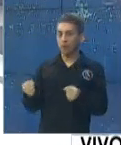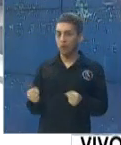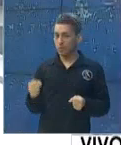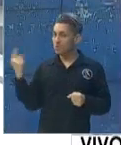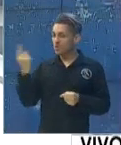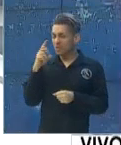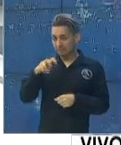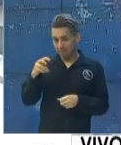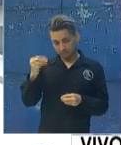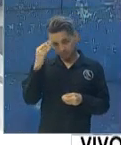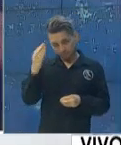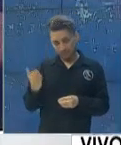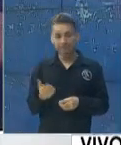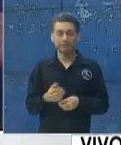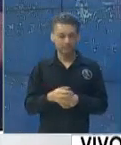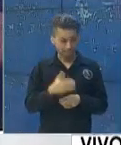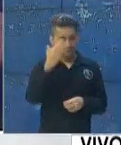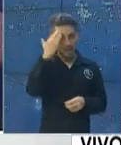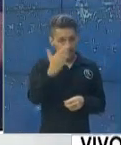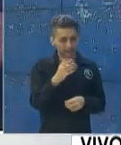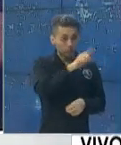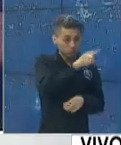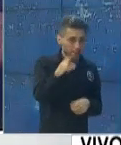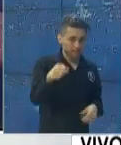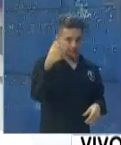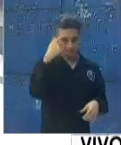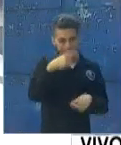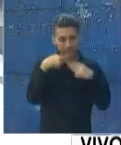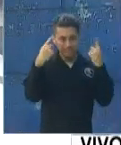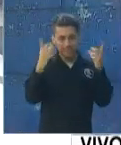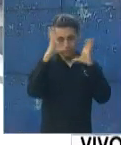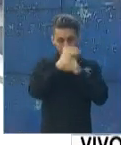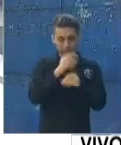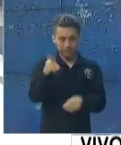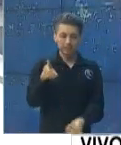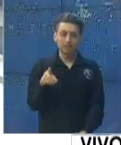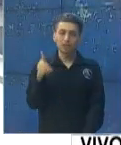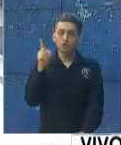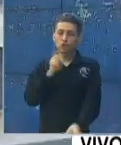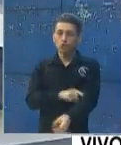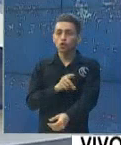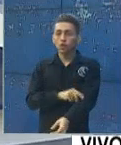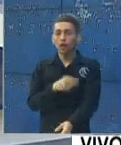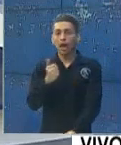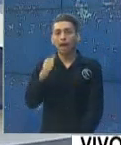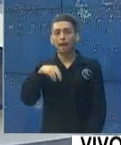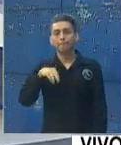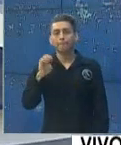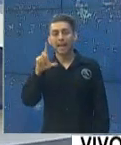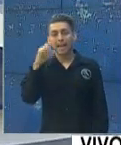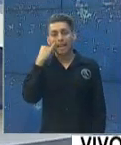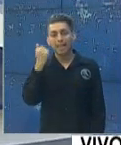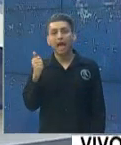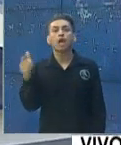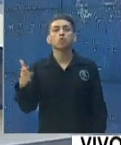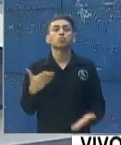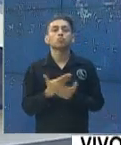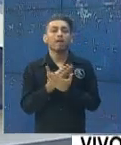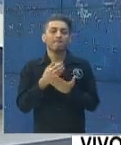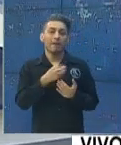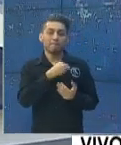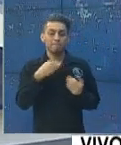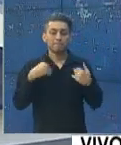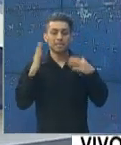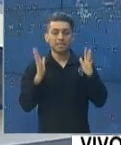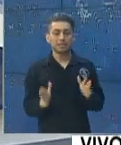muchas gracias. Gracias a ustedes y muy feliz noche. Gracias. doctora Amelia Flores, la nueva ministra de Salud